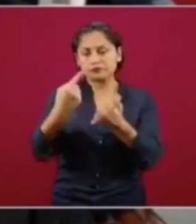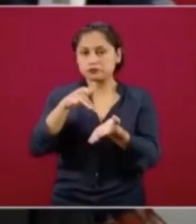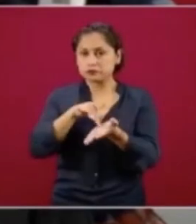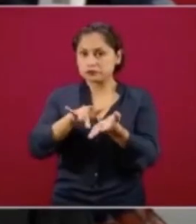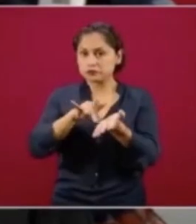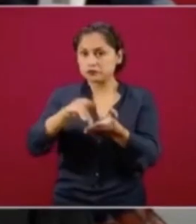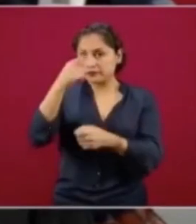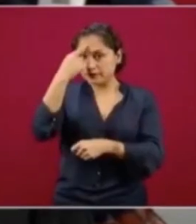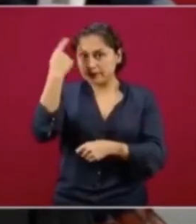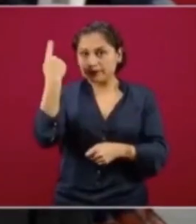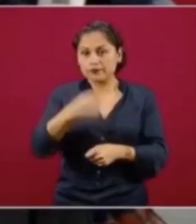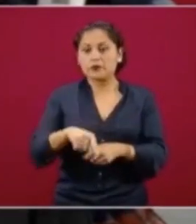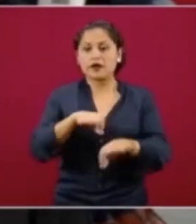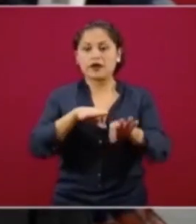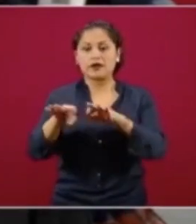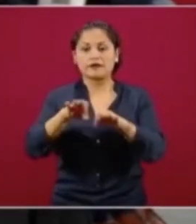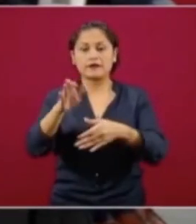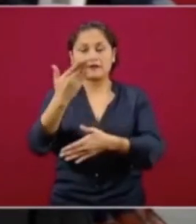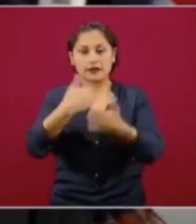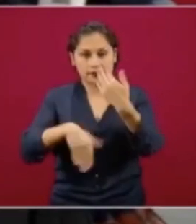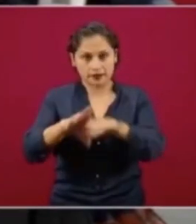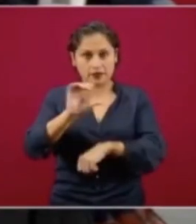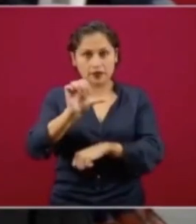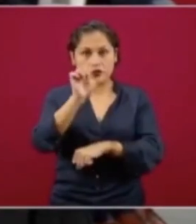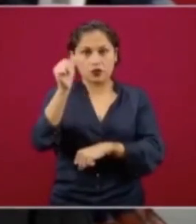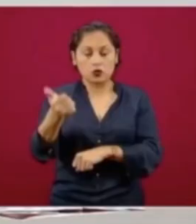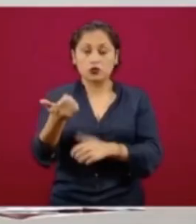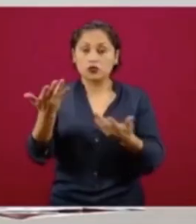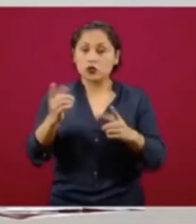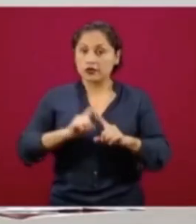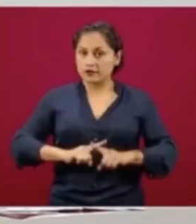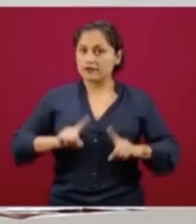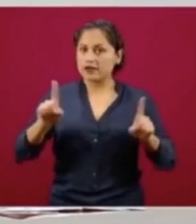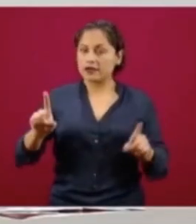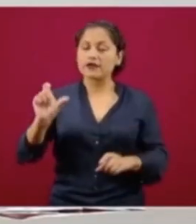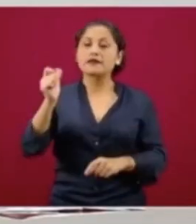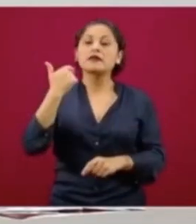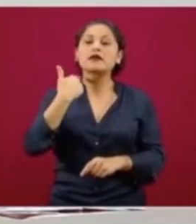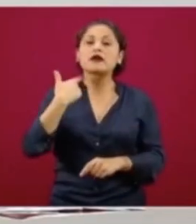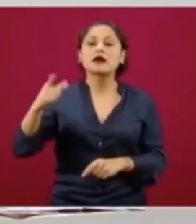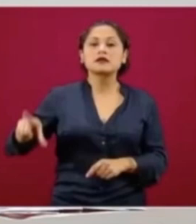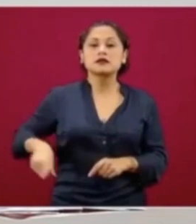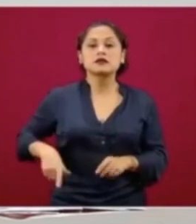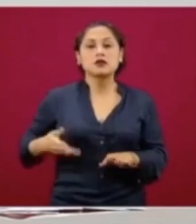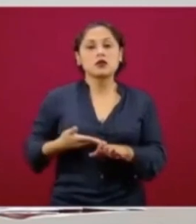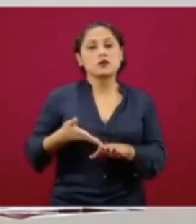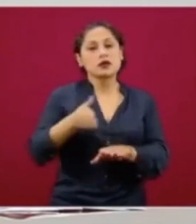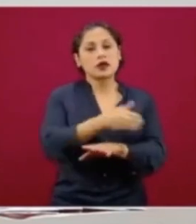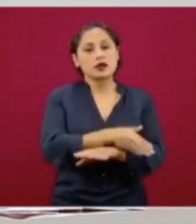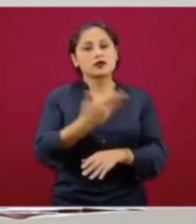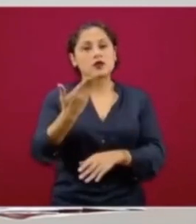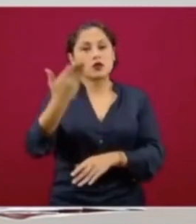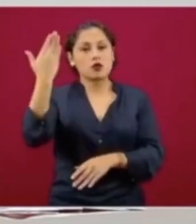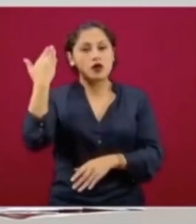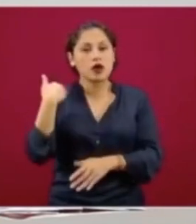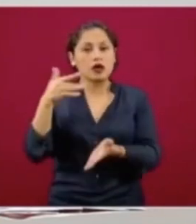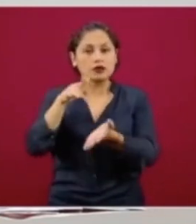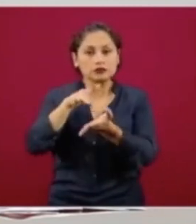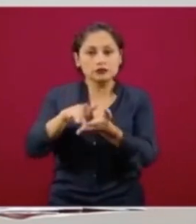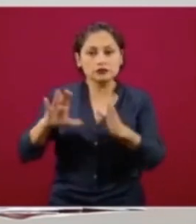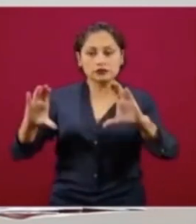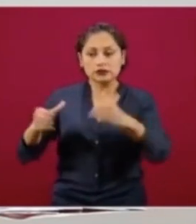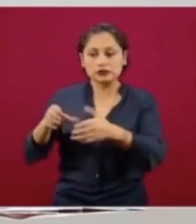otras administraciones donde se concentraban los esfuerzos en apoyar a ciertas